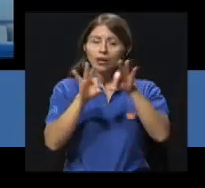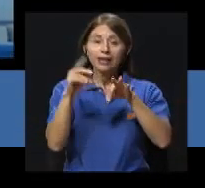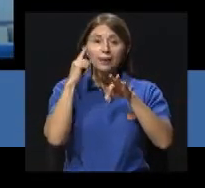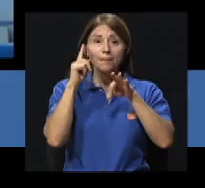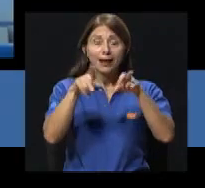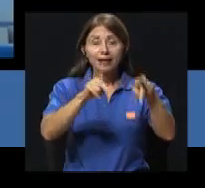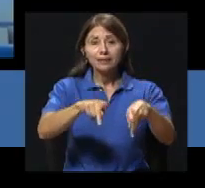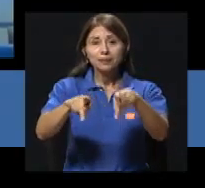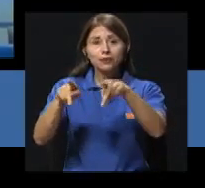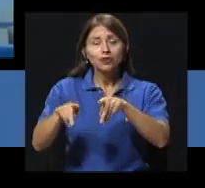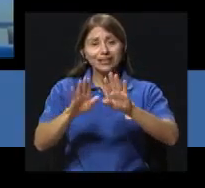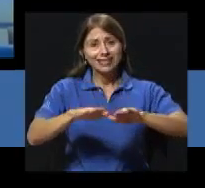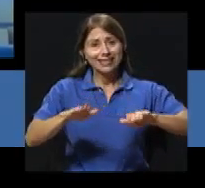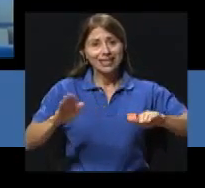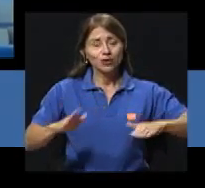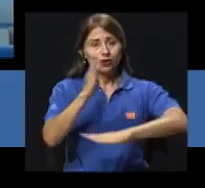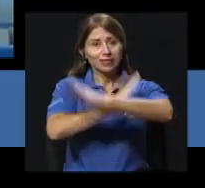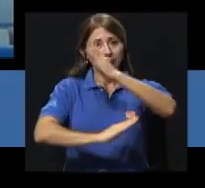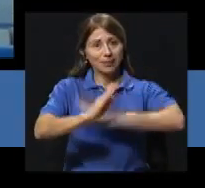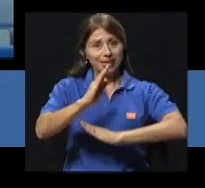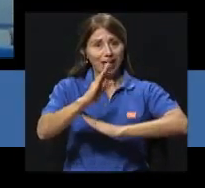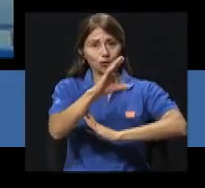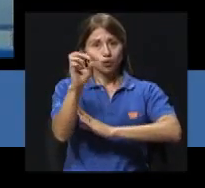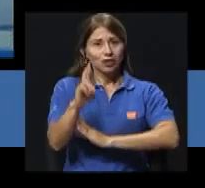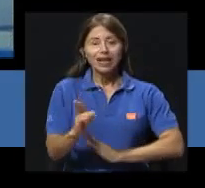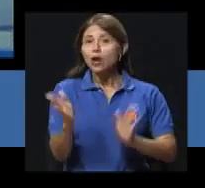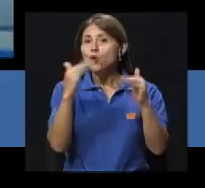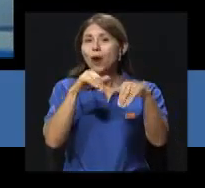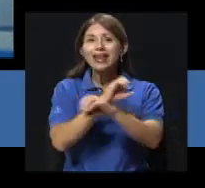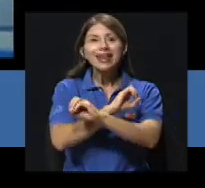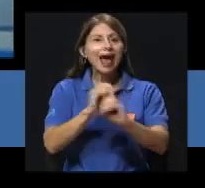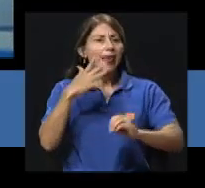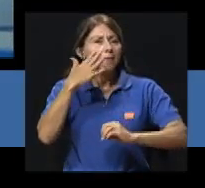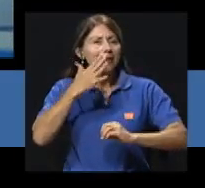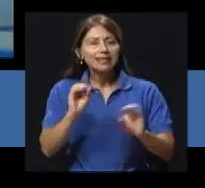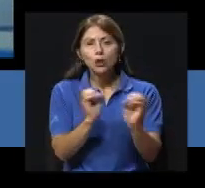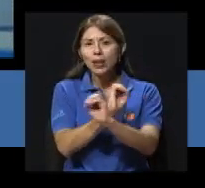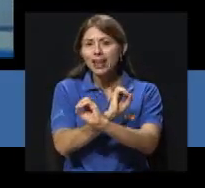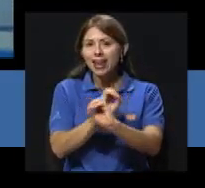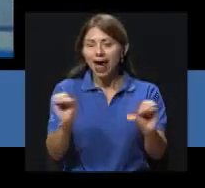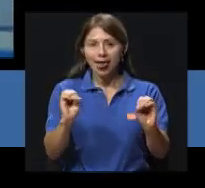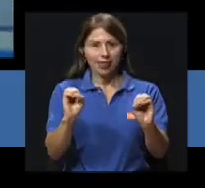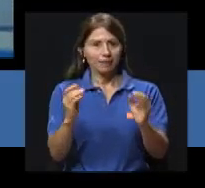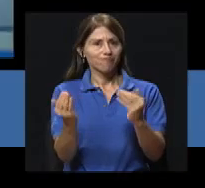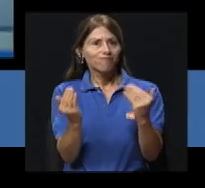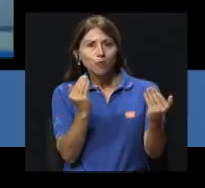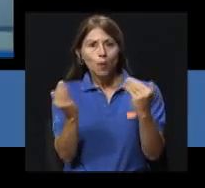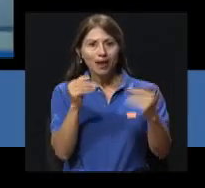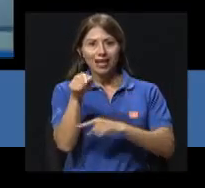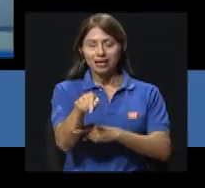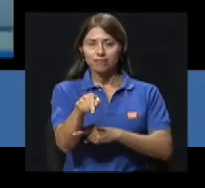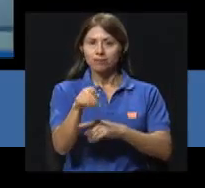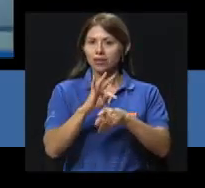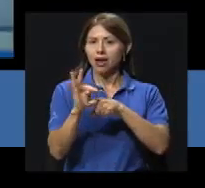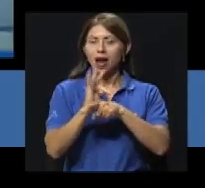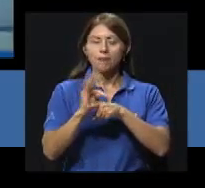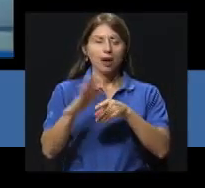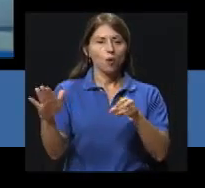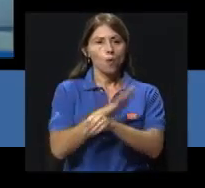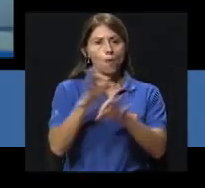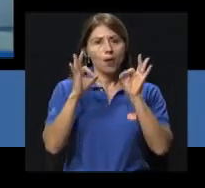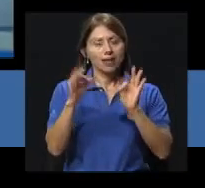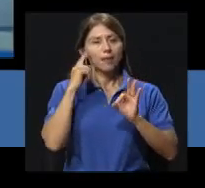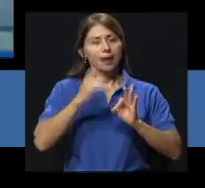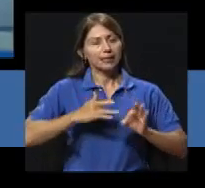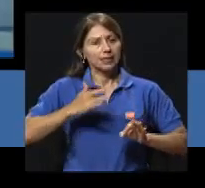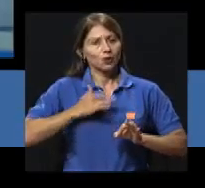comunidad De niños discapacitados Del país No hay ningún Lugar similar Ni nada que se le parezca Donde puedan recibir Una terapia tan completa Para la